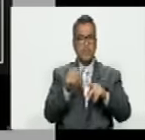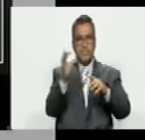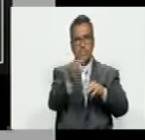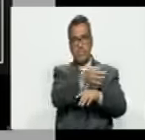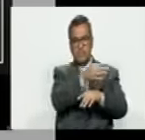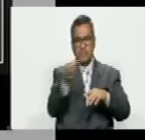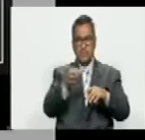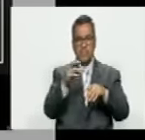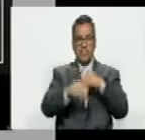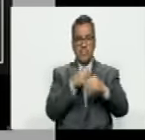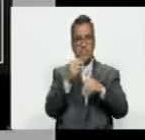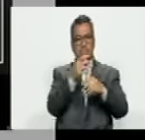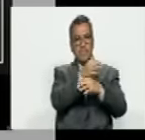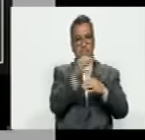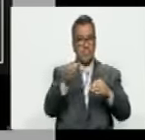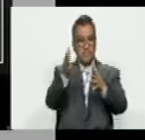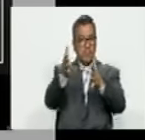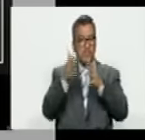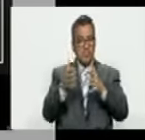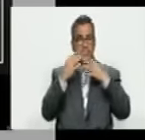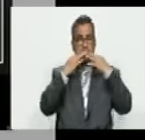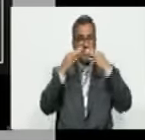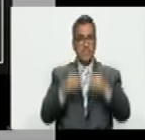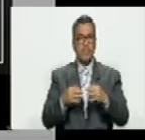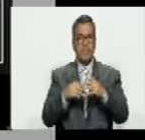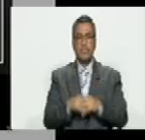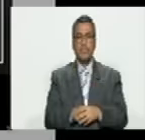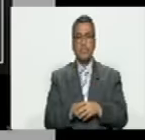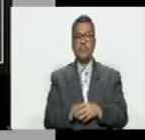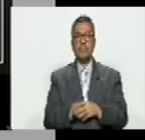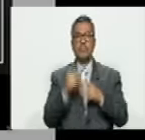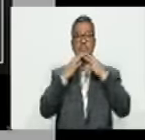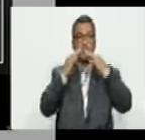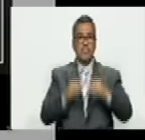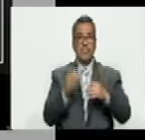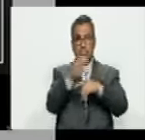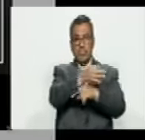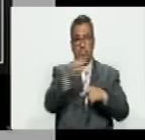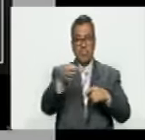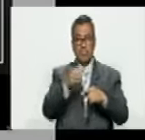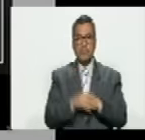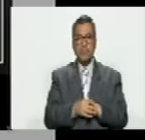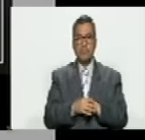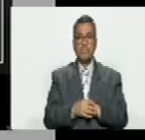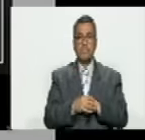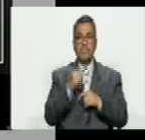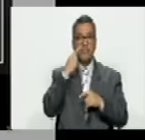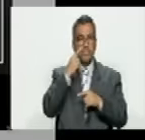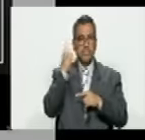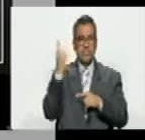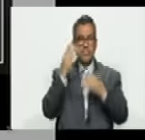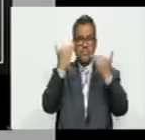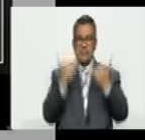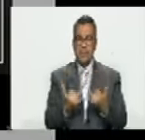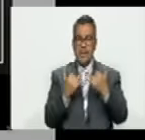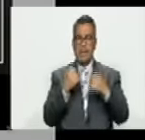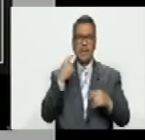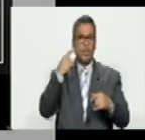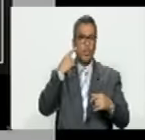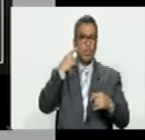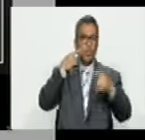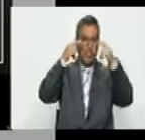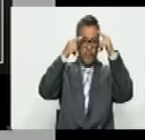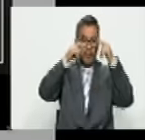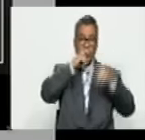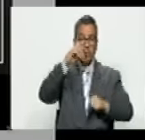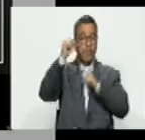la percepción de una victoria inevitable o no es la realidad es la percepción de aquí en adelante Maduro perdió